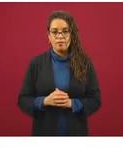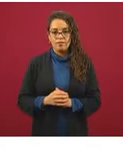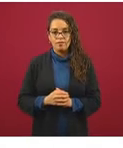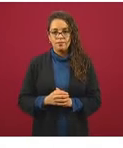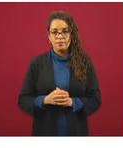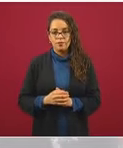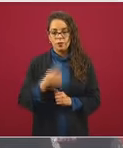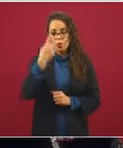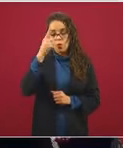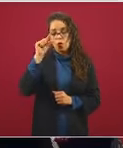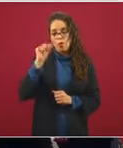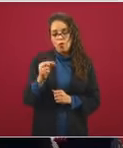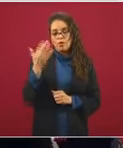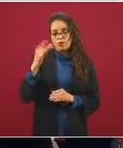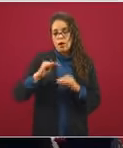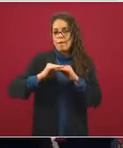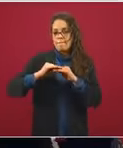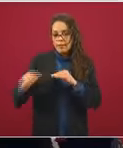uno se encuentre.